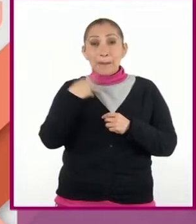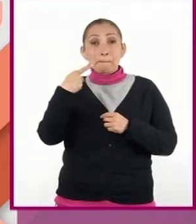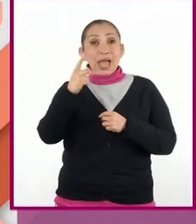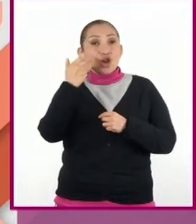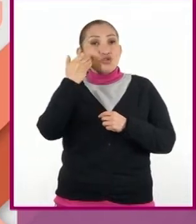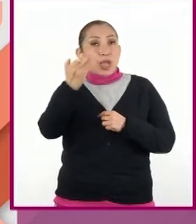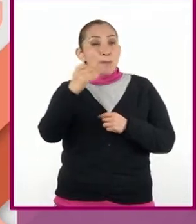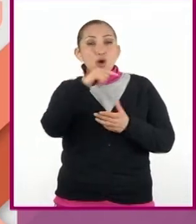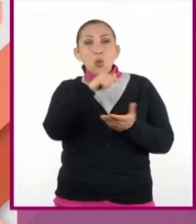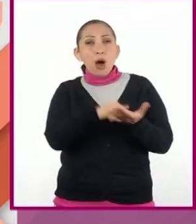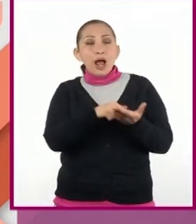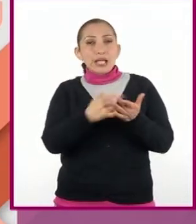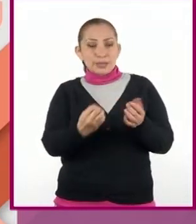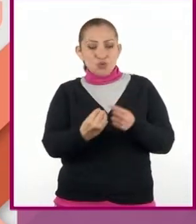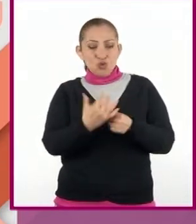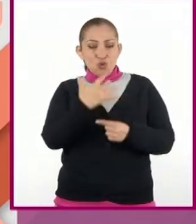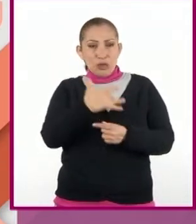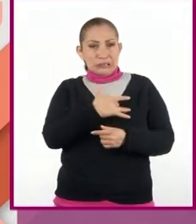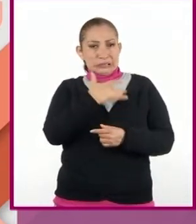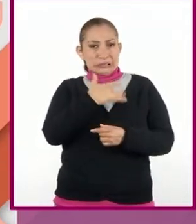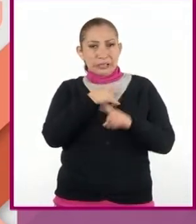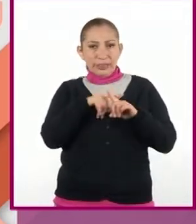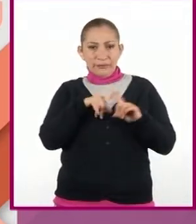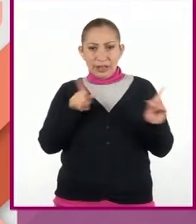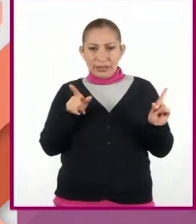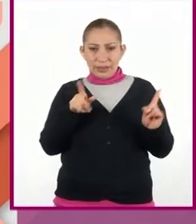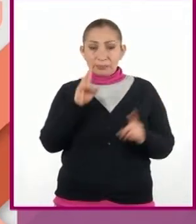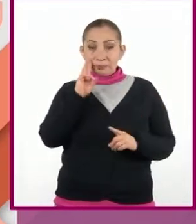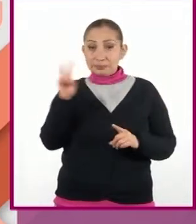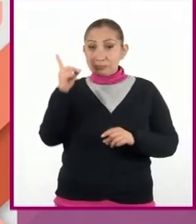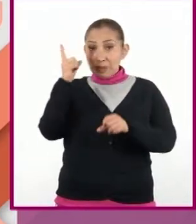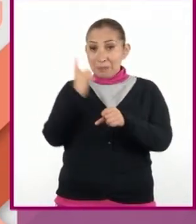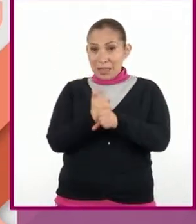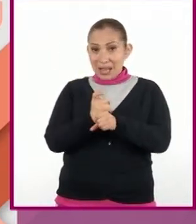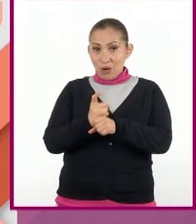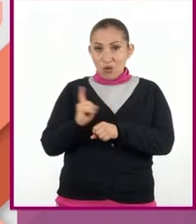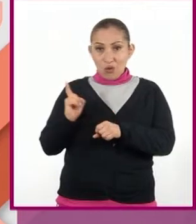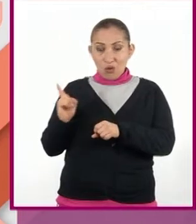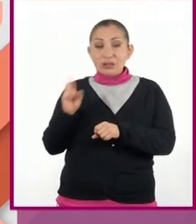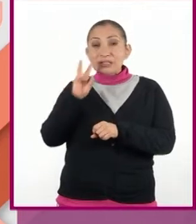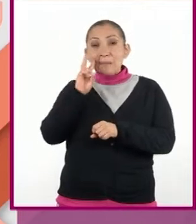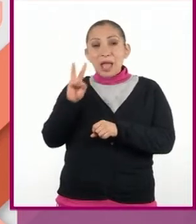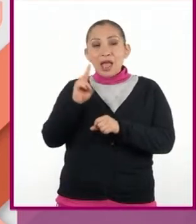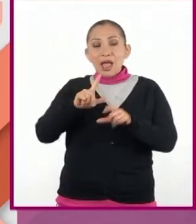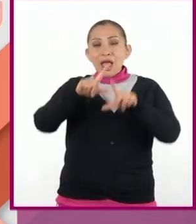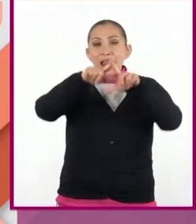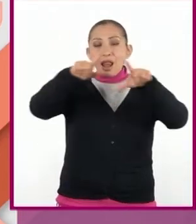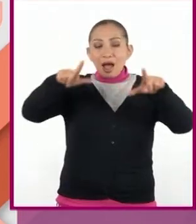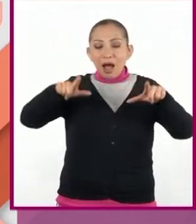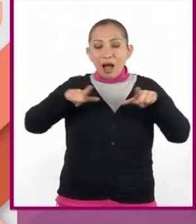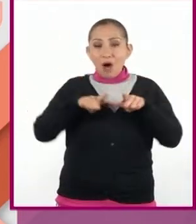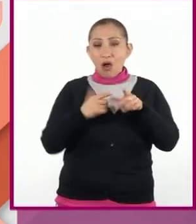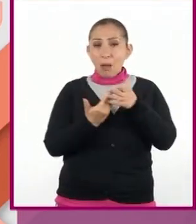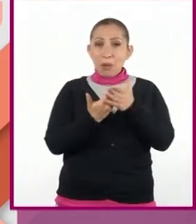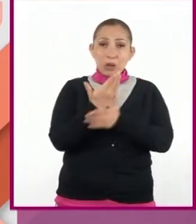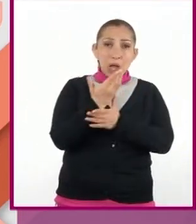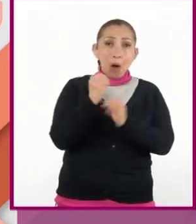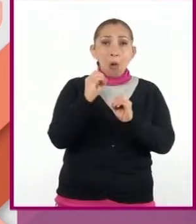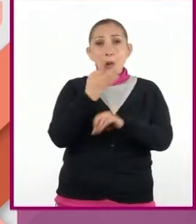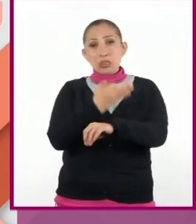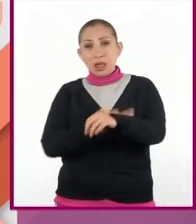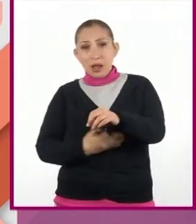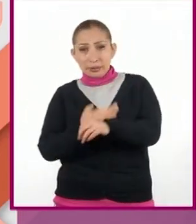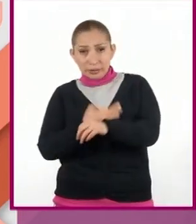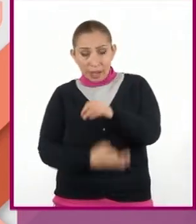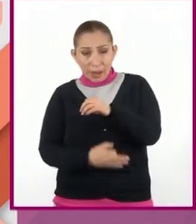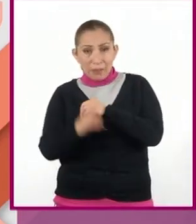transmiten son diferentes en cada una. El primer paisaje refleja un lago, quizás en la mañana o en la tarde.